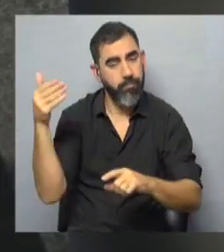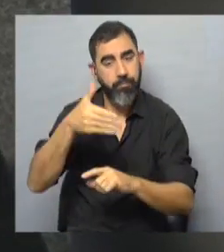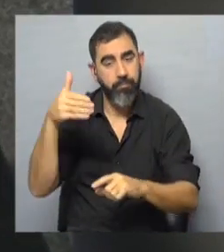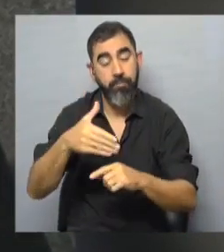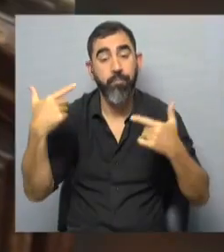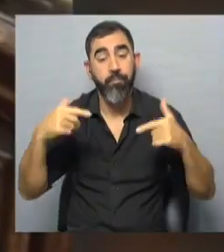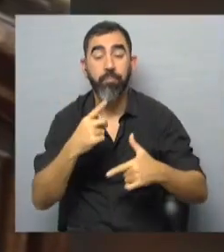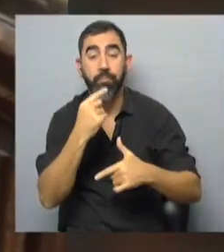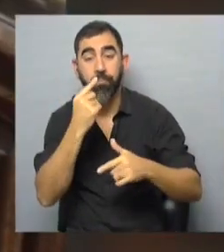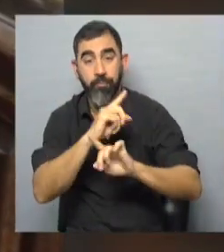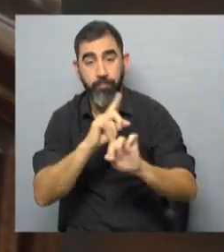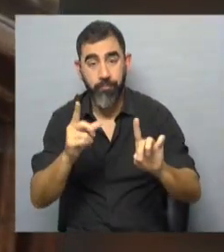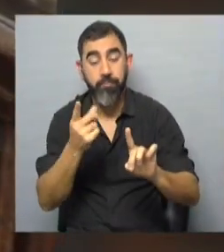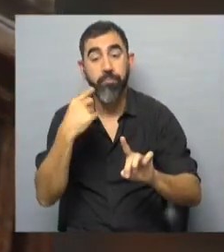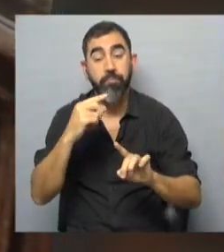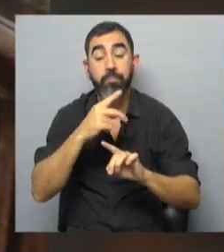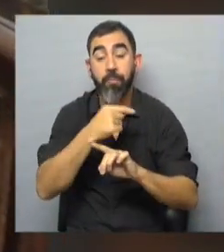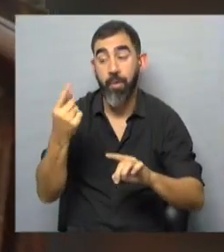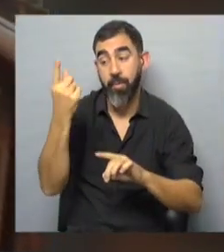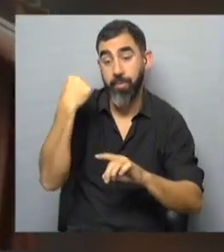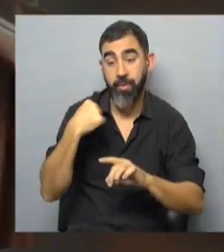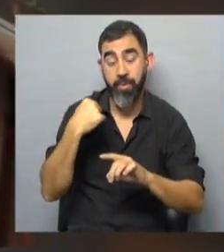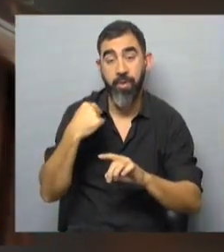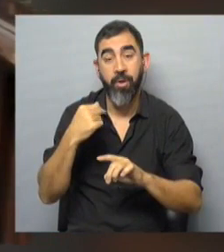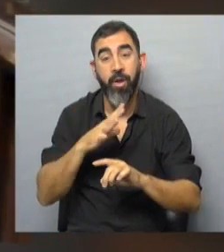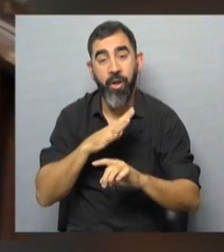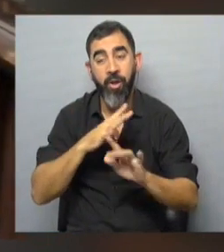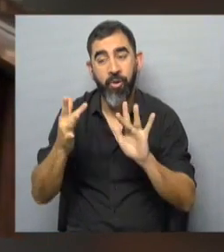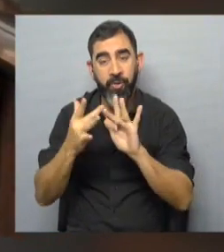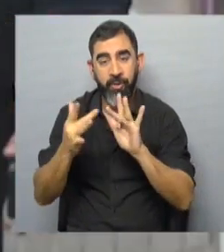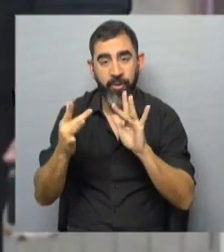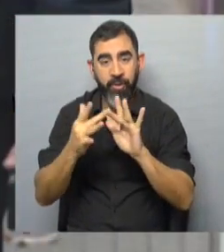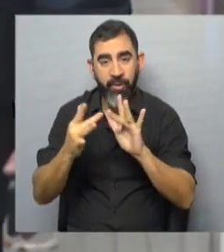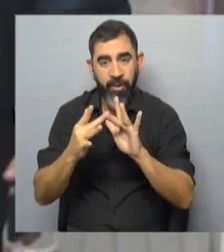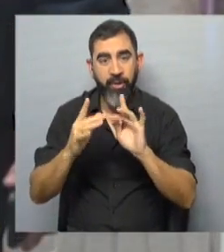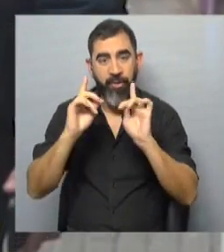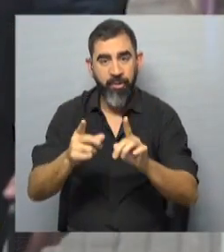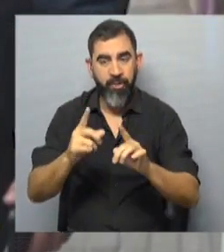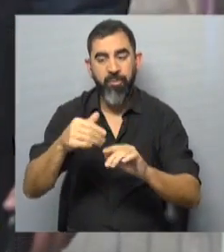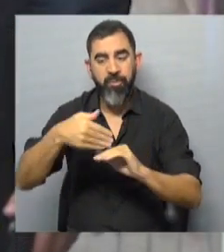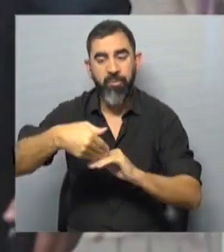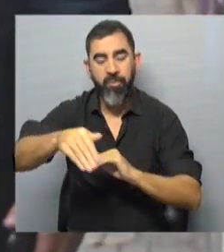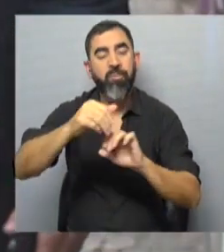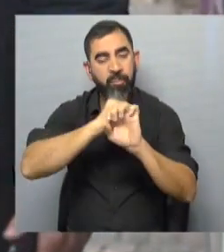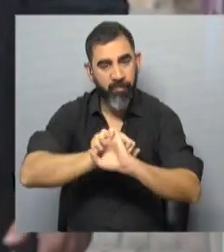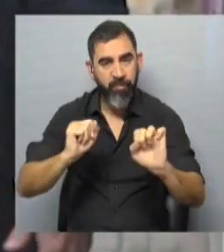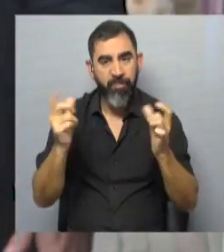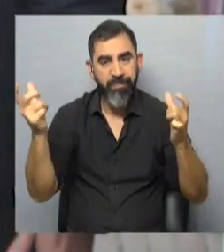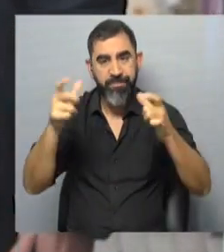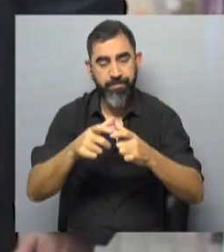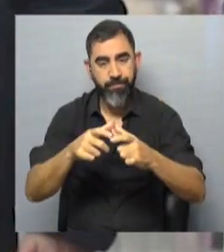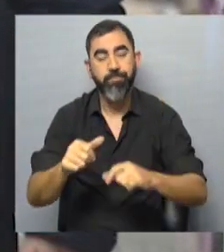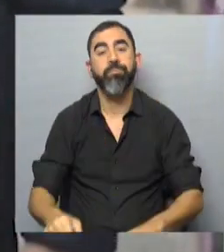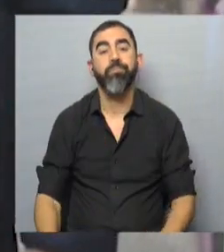el Ministerio del Interior, aunque desde la semana pasada existen contactos entre las partes y en las próximas horas podría concretarse